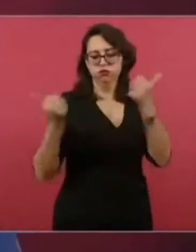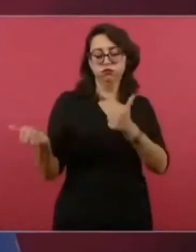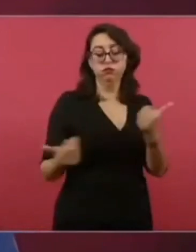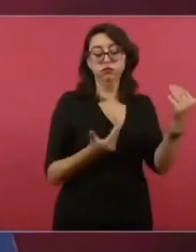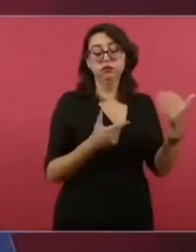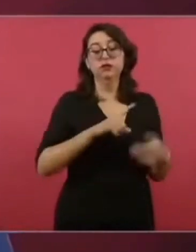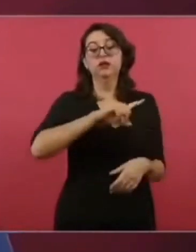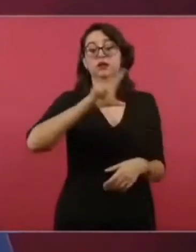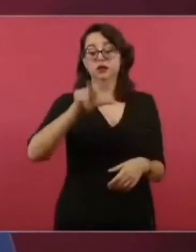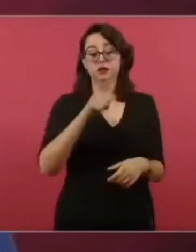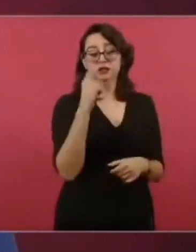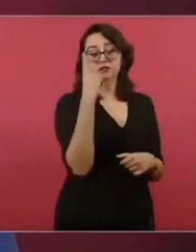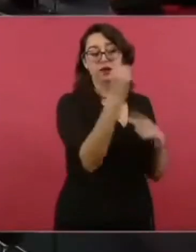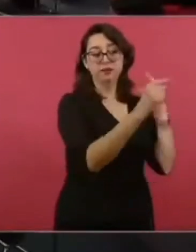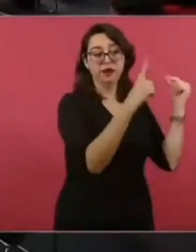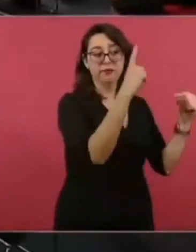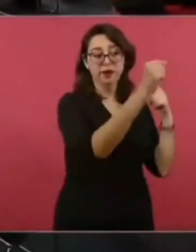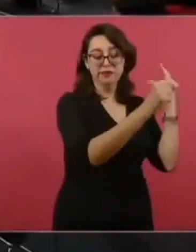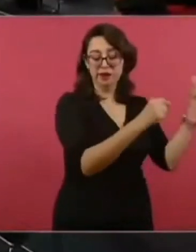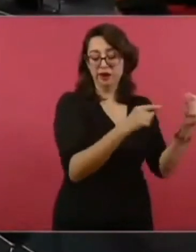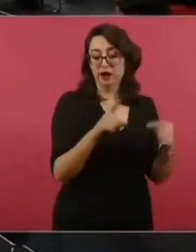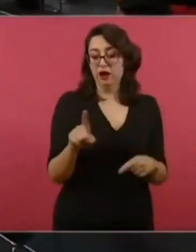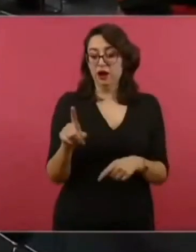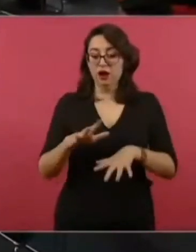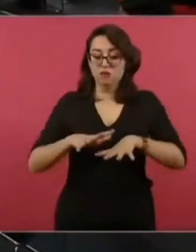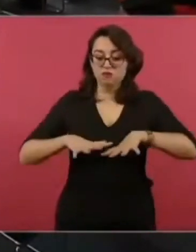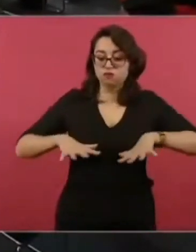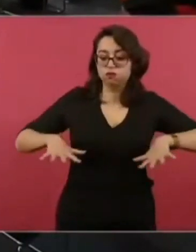gasolina en bidones.